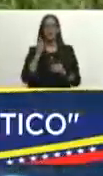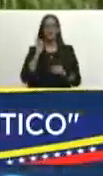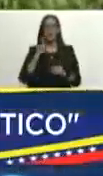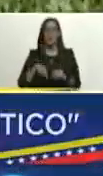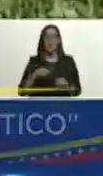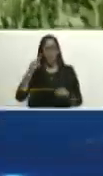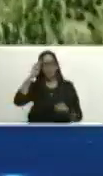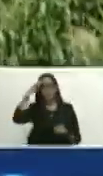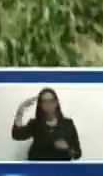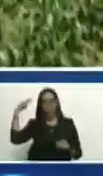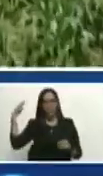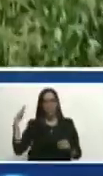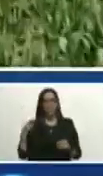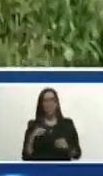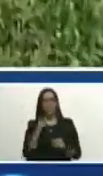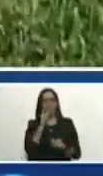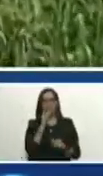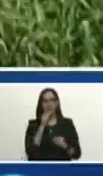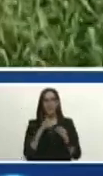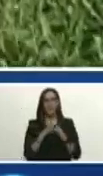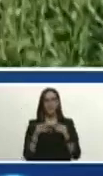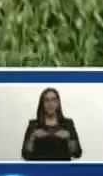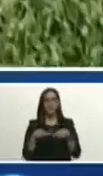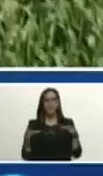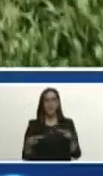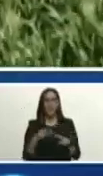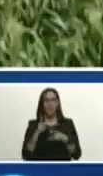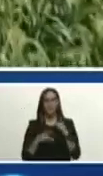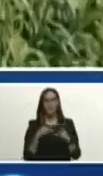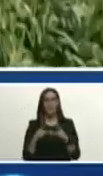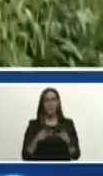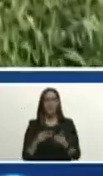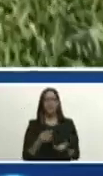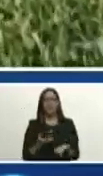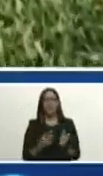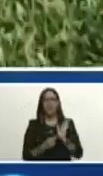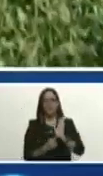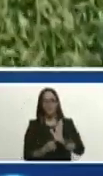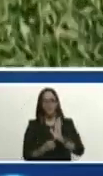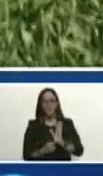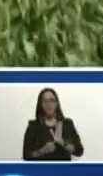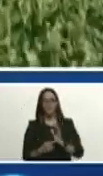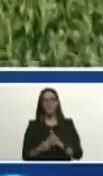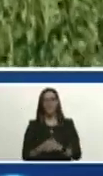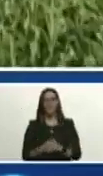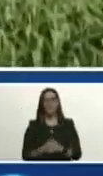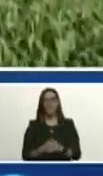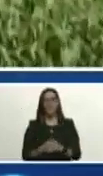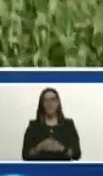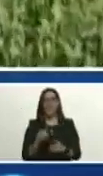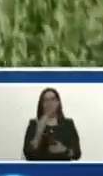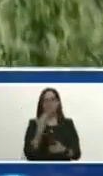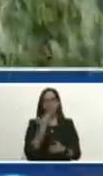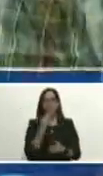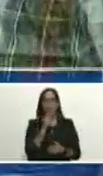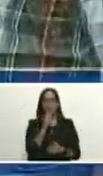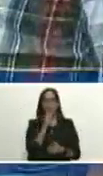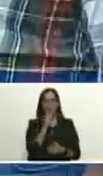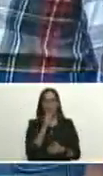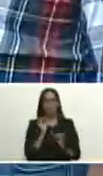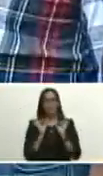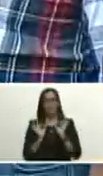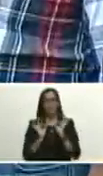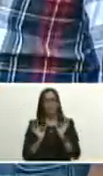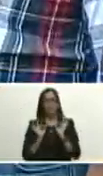reflexiones, sus interrogantes a todo este sector productivo, quiero darle el pase para que, bueno, alguna pregunta y sobre todo esta